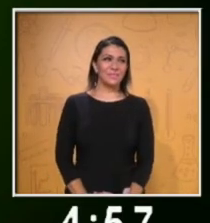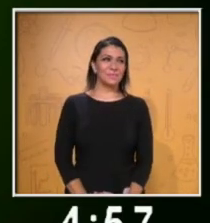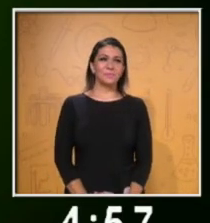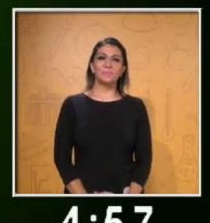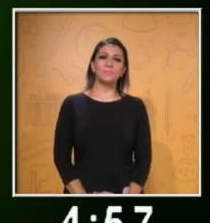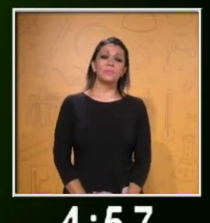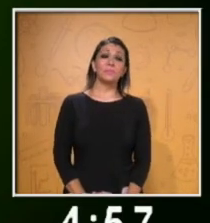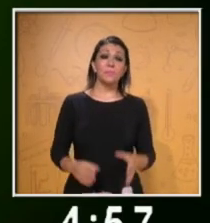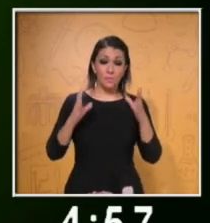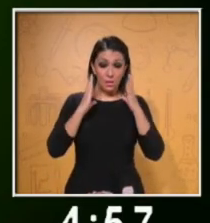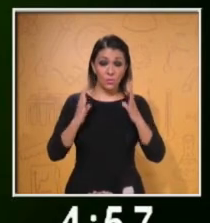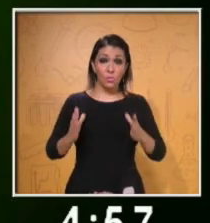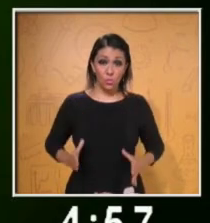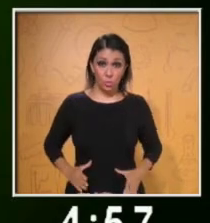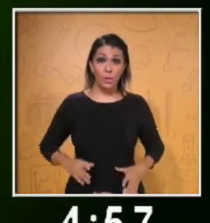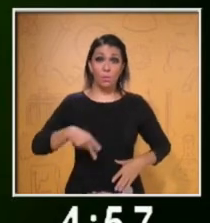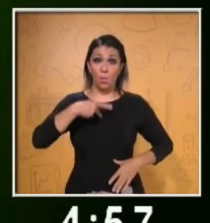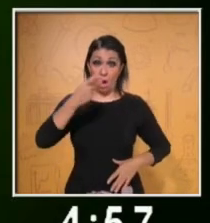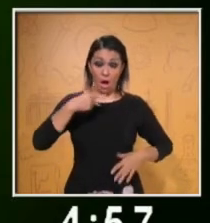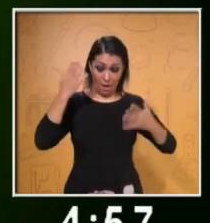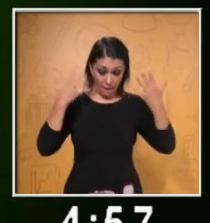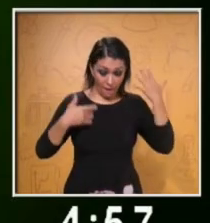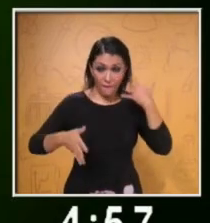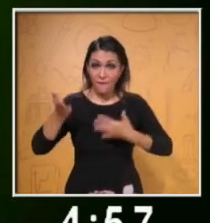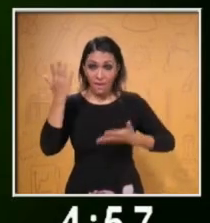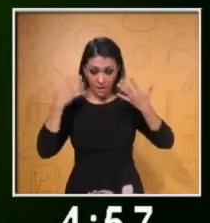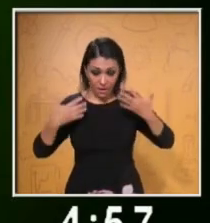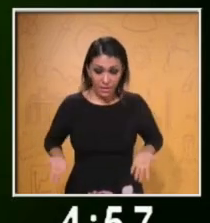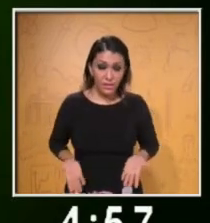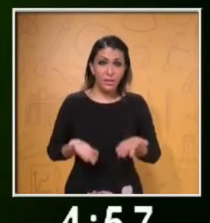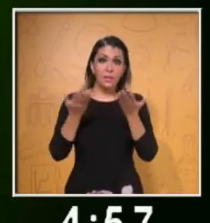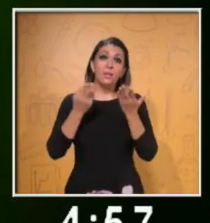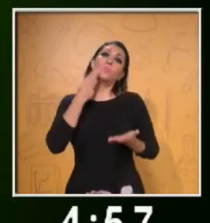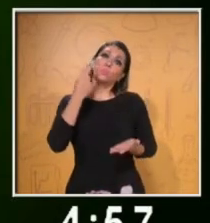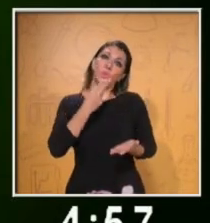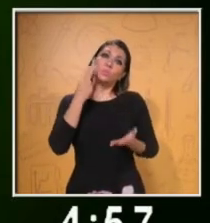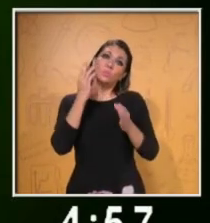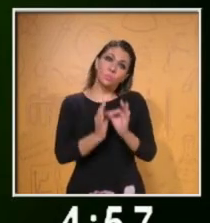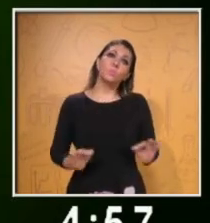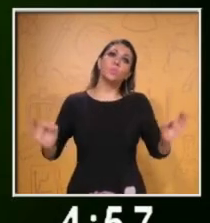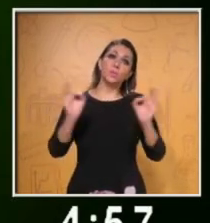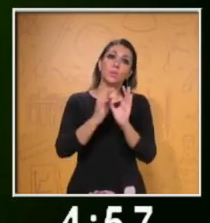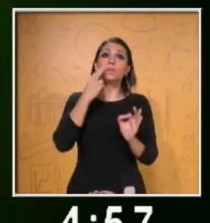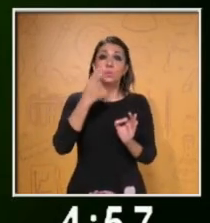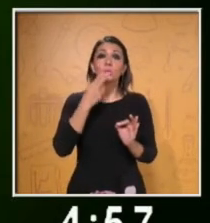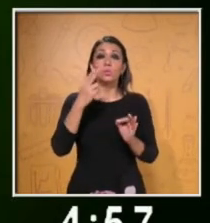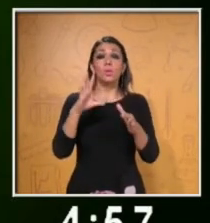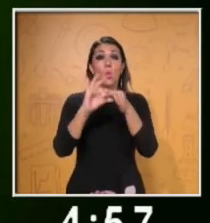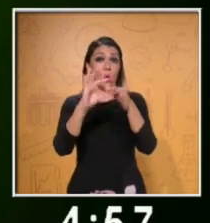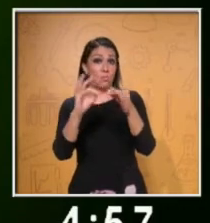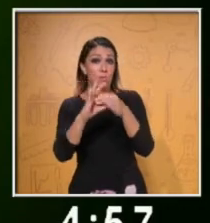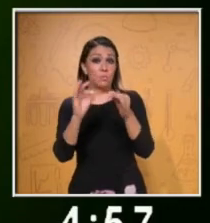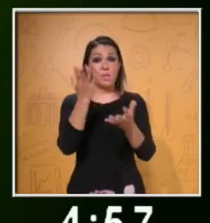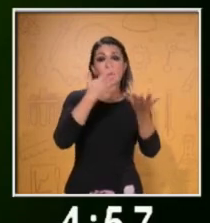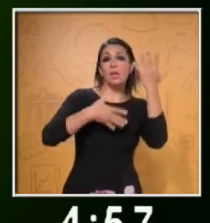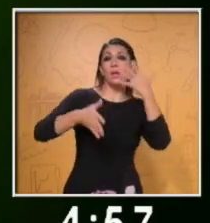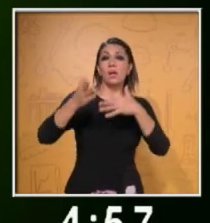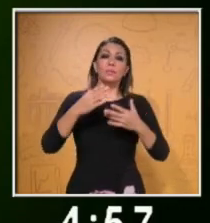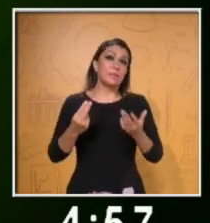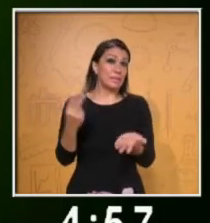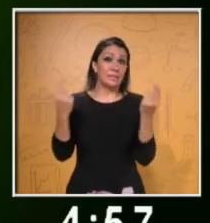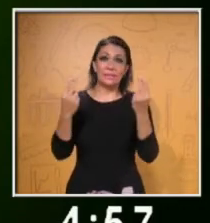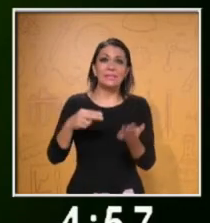Nuestro cuerpo habla. No tengamos reparo en utilizarlo durante nuestras exposiciones. Si tenemos que saltar,